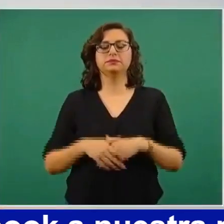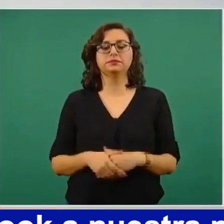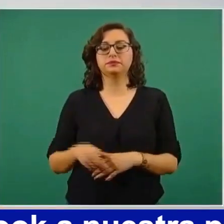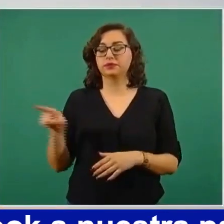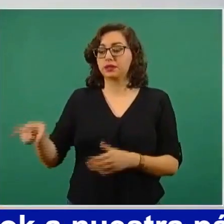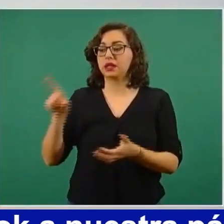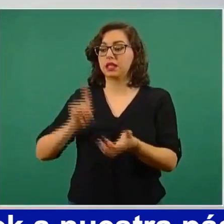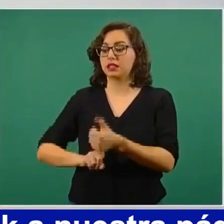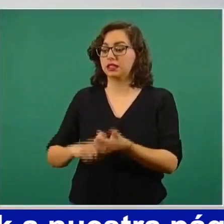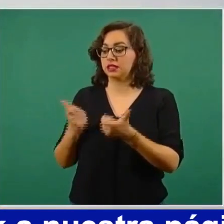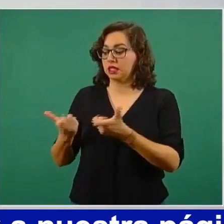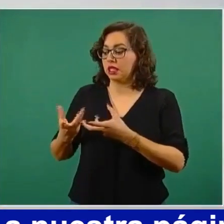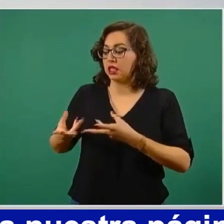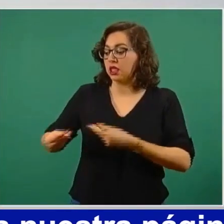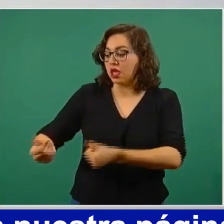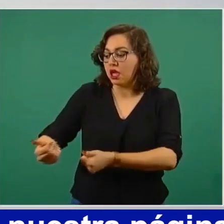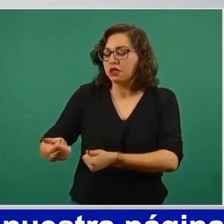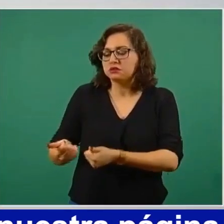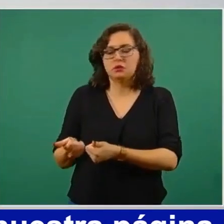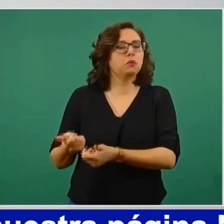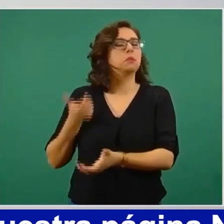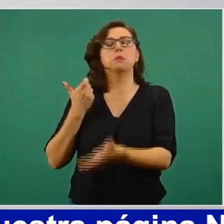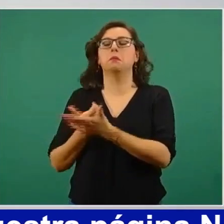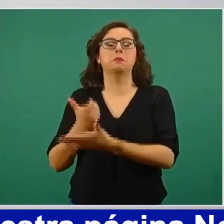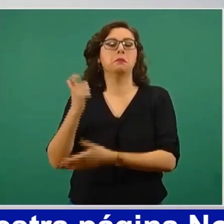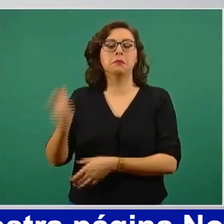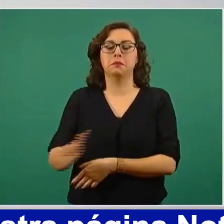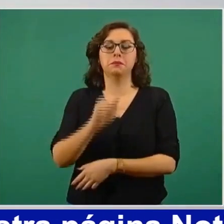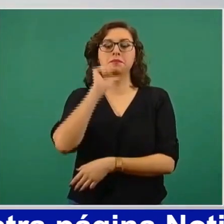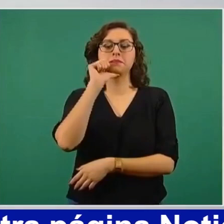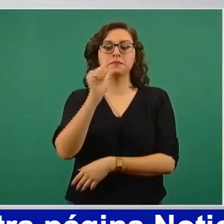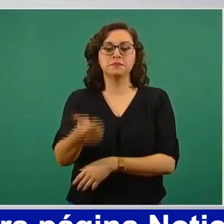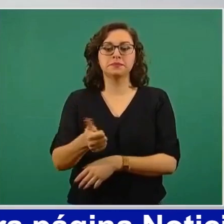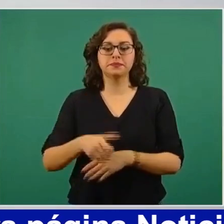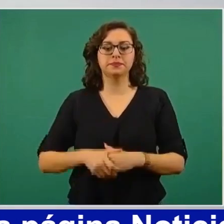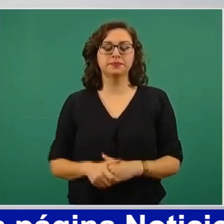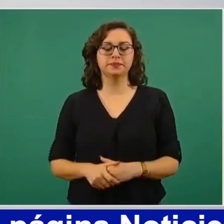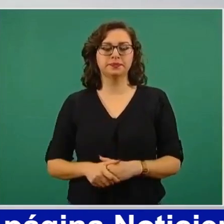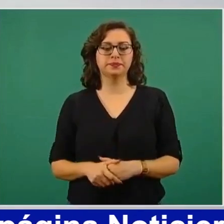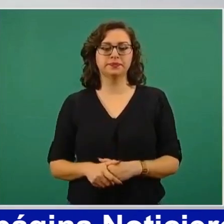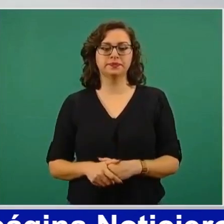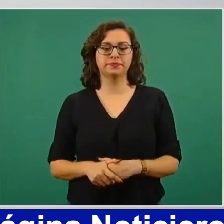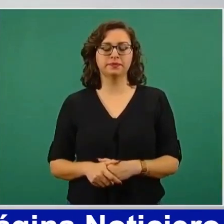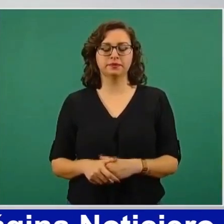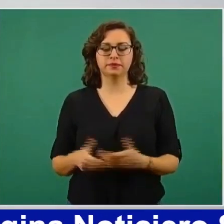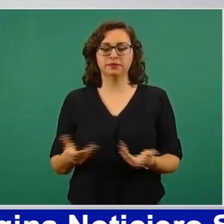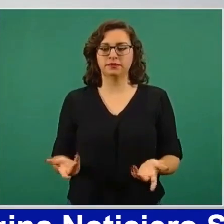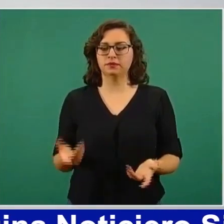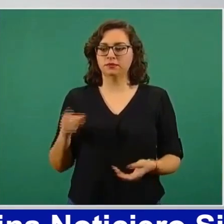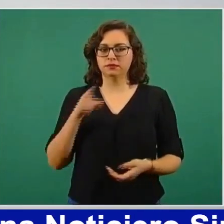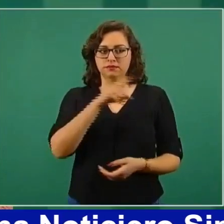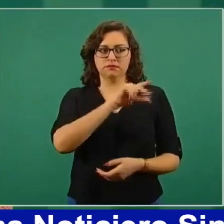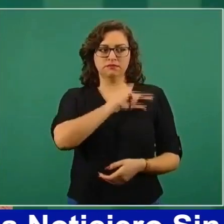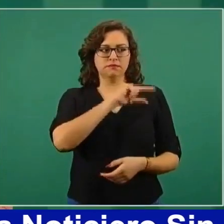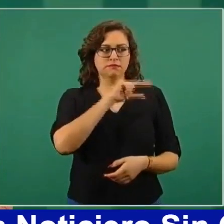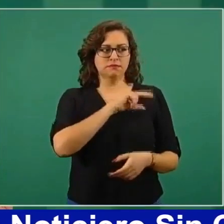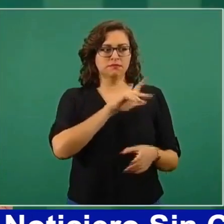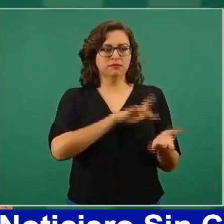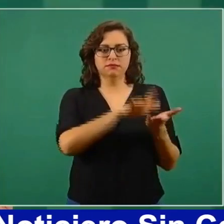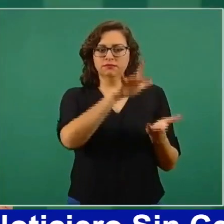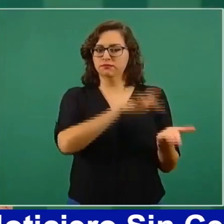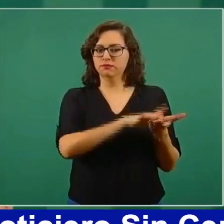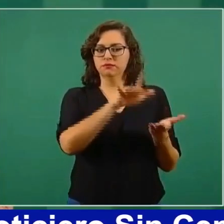en La Veda, quiero hacer una gira por allá, que no he ido por Pinotepa, por